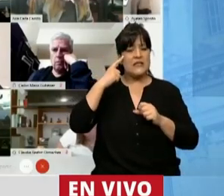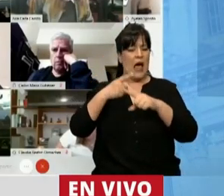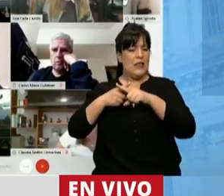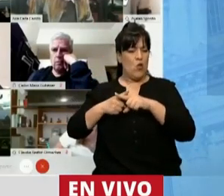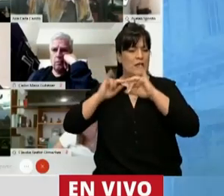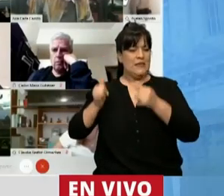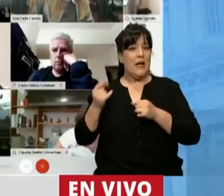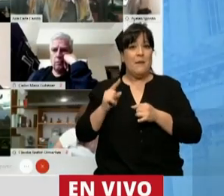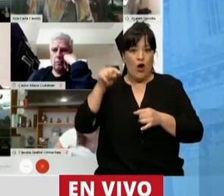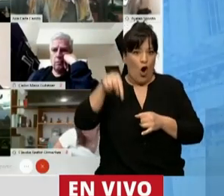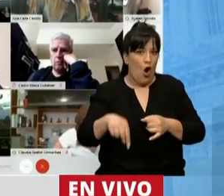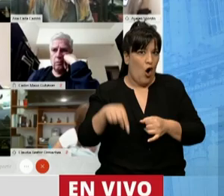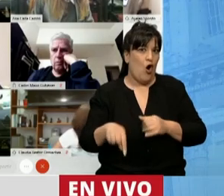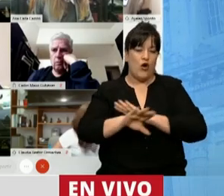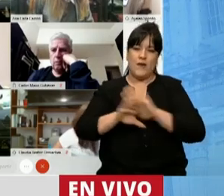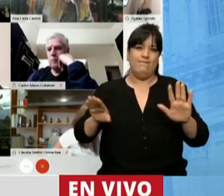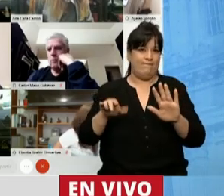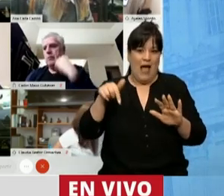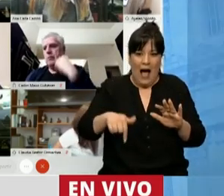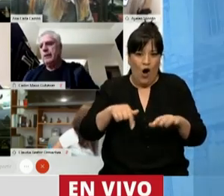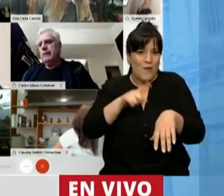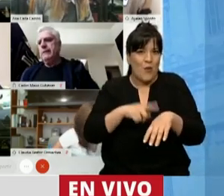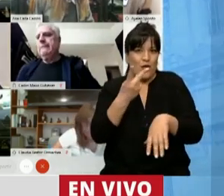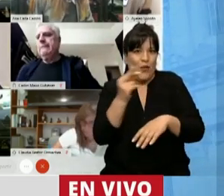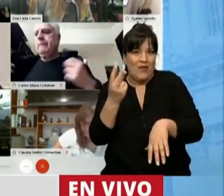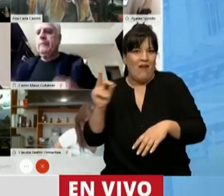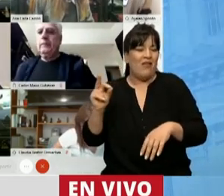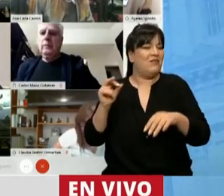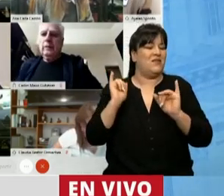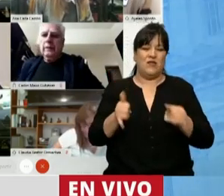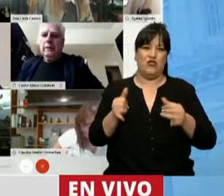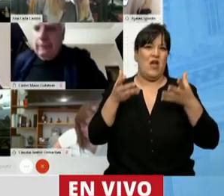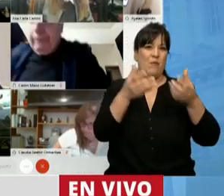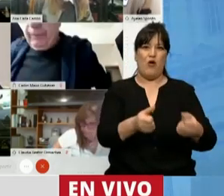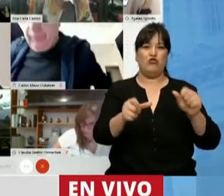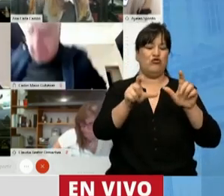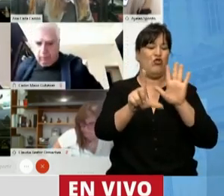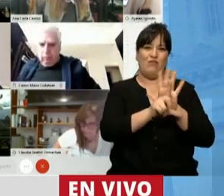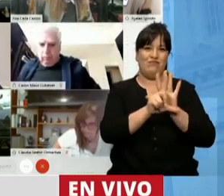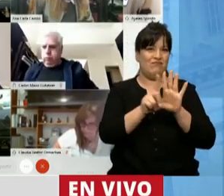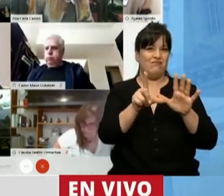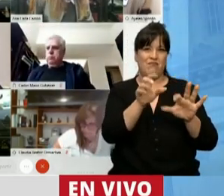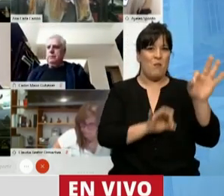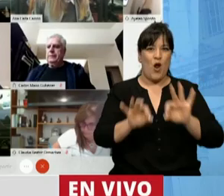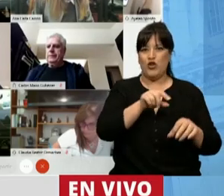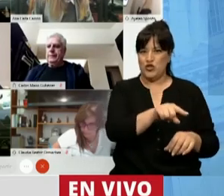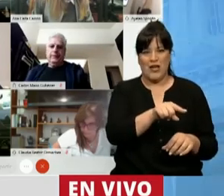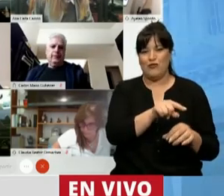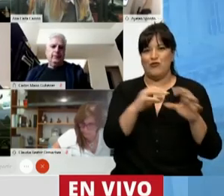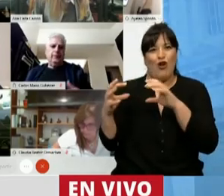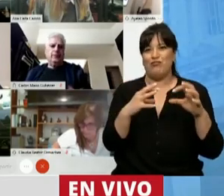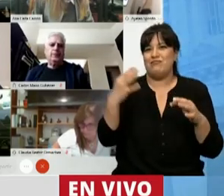Hoy hay muchísimas más razones para acompañar este proyecto, para dar un tratamiento especial a esta